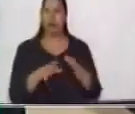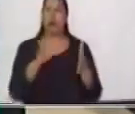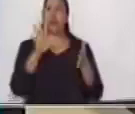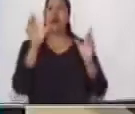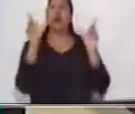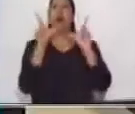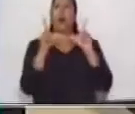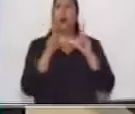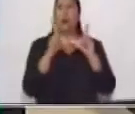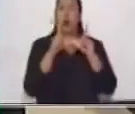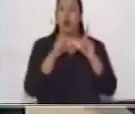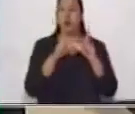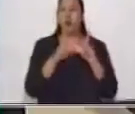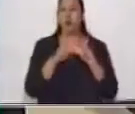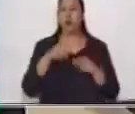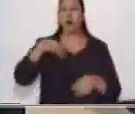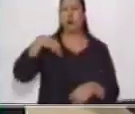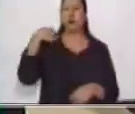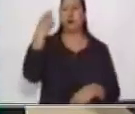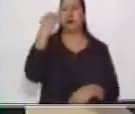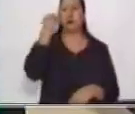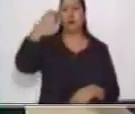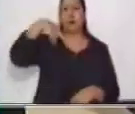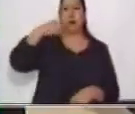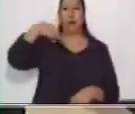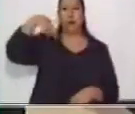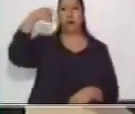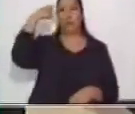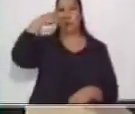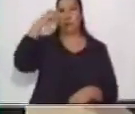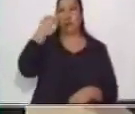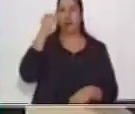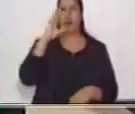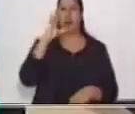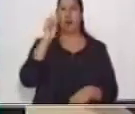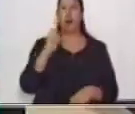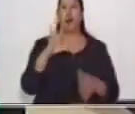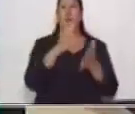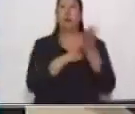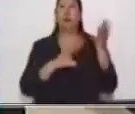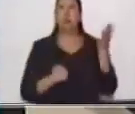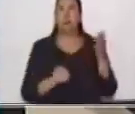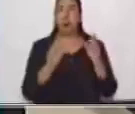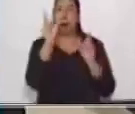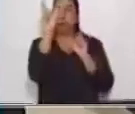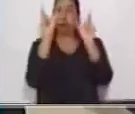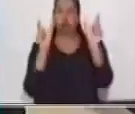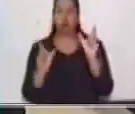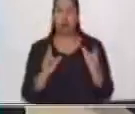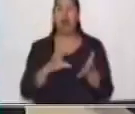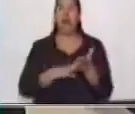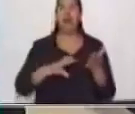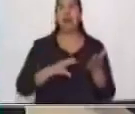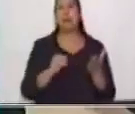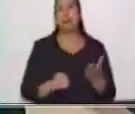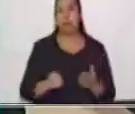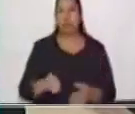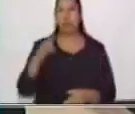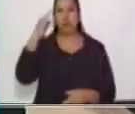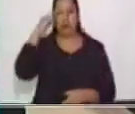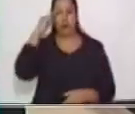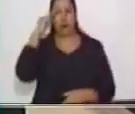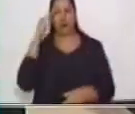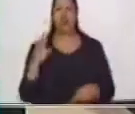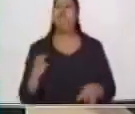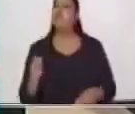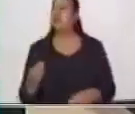diagrama, mapa conceptual, y el mapa mental. ¿Qué aprendimos también? Que cada uno tiene